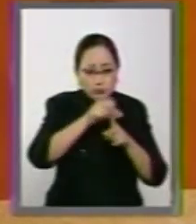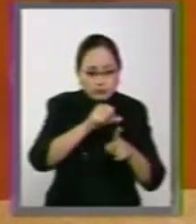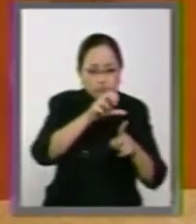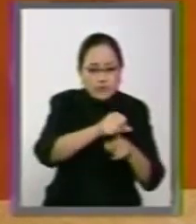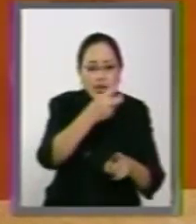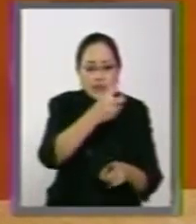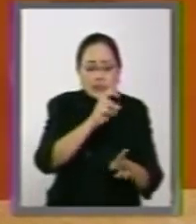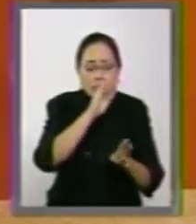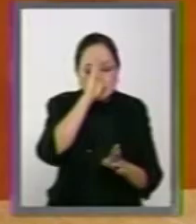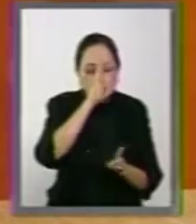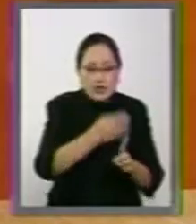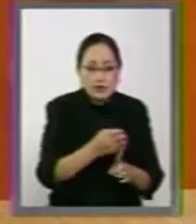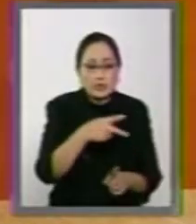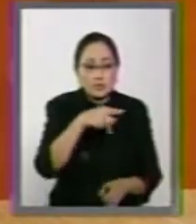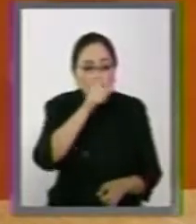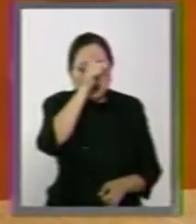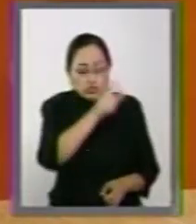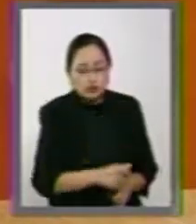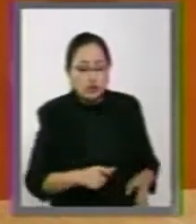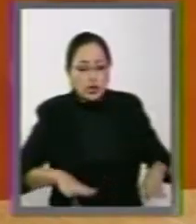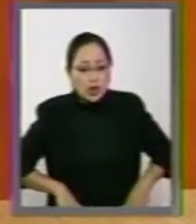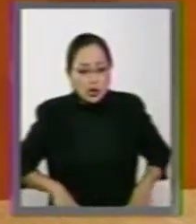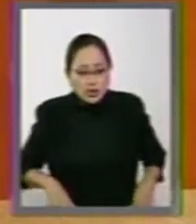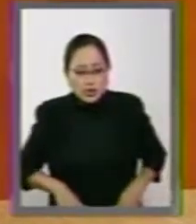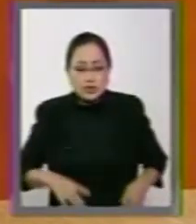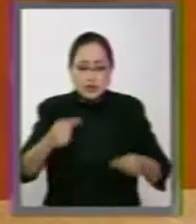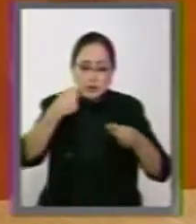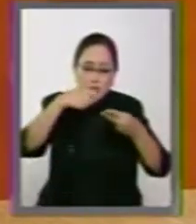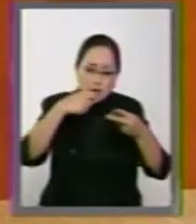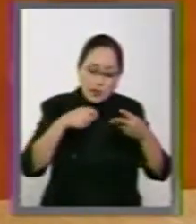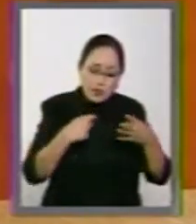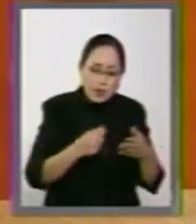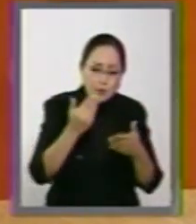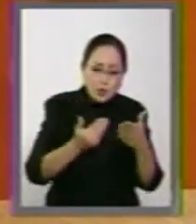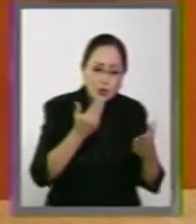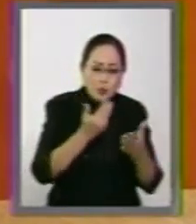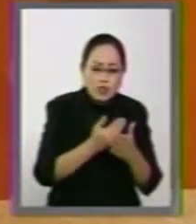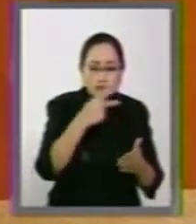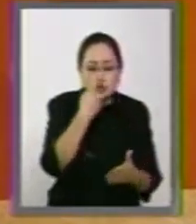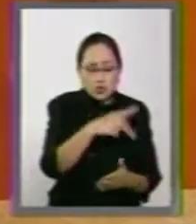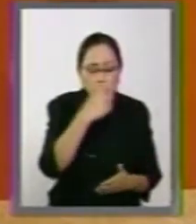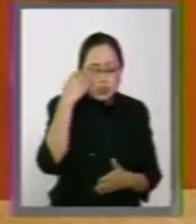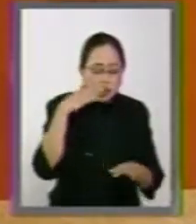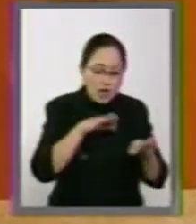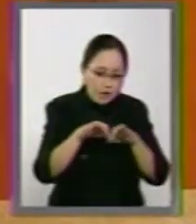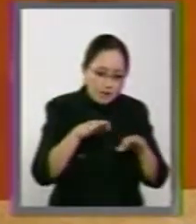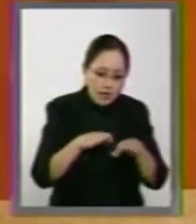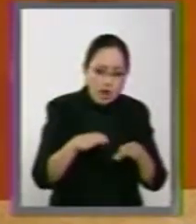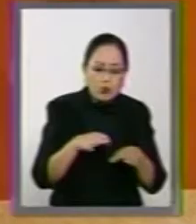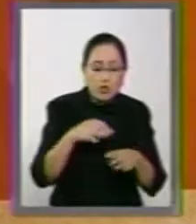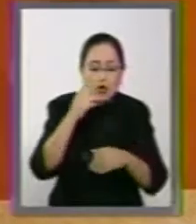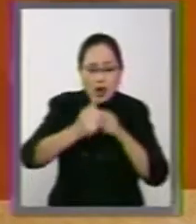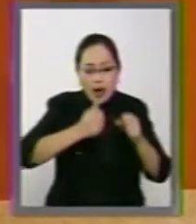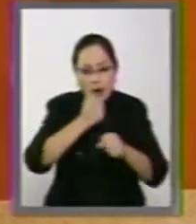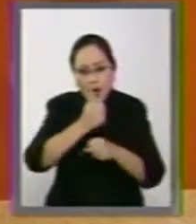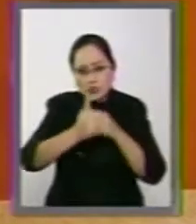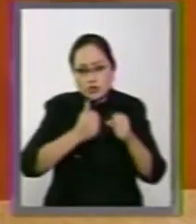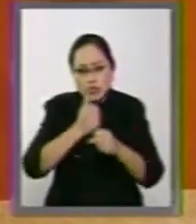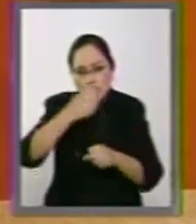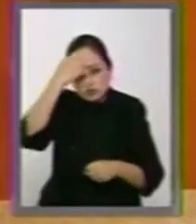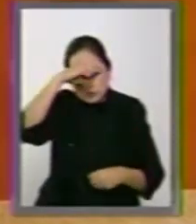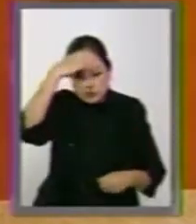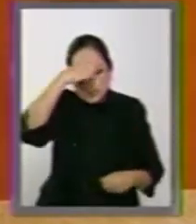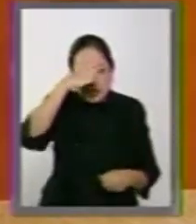el perfil, la trayectoria, la propuesta de trabajo que tiene Juan José Ignacio López